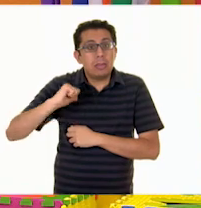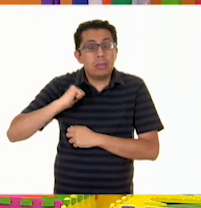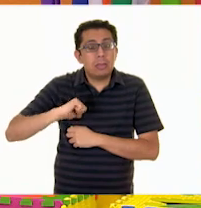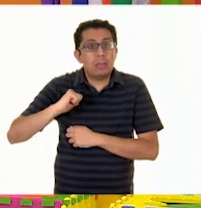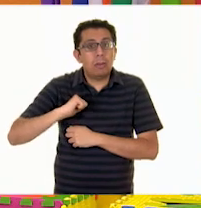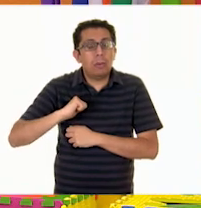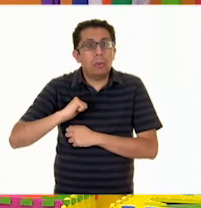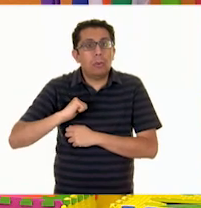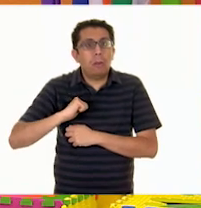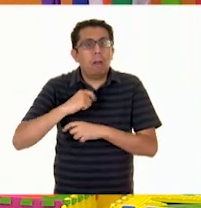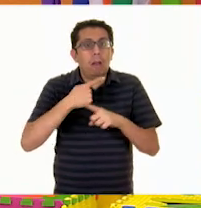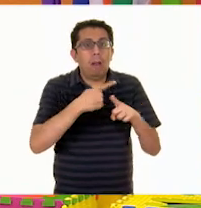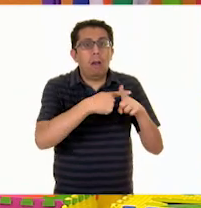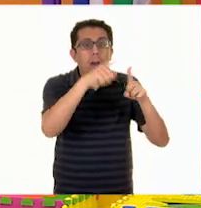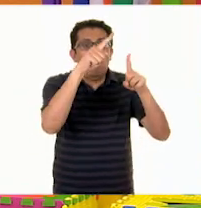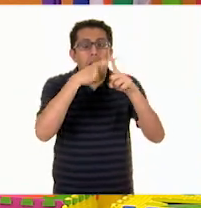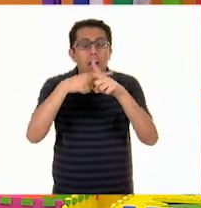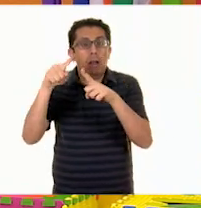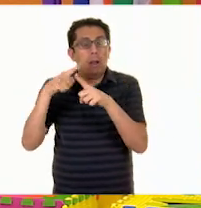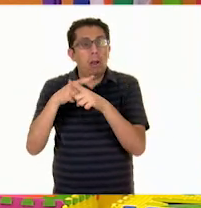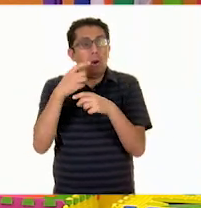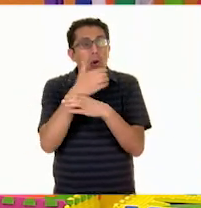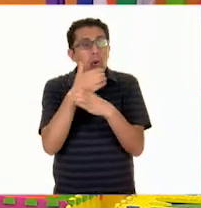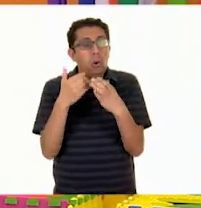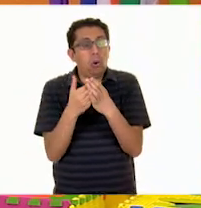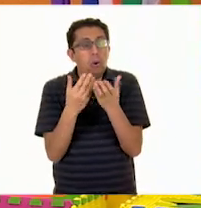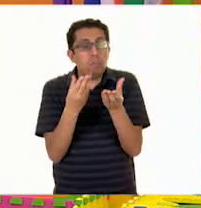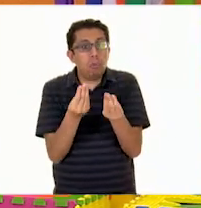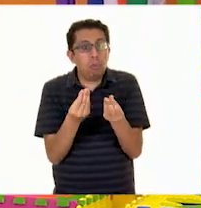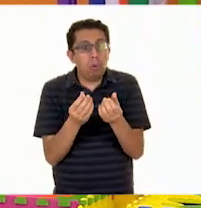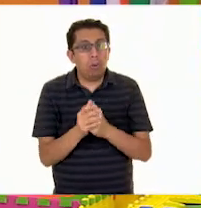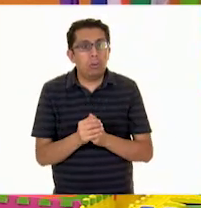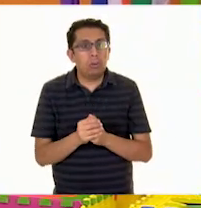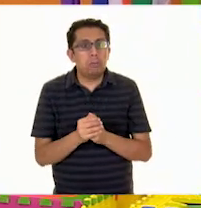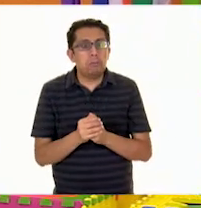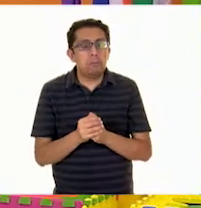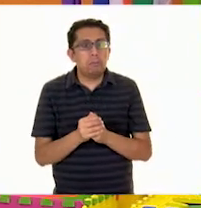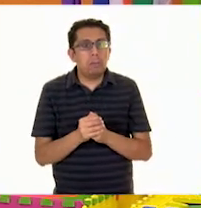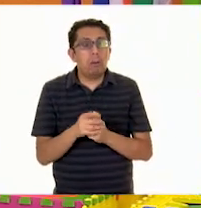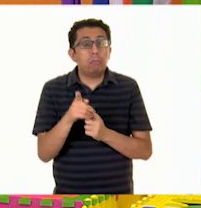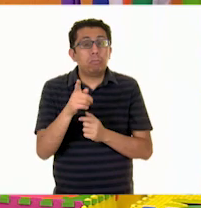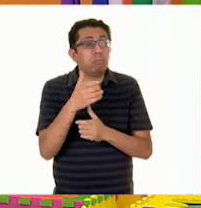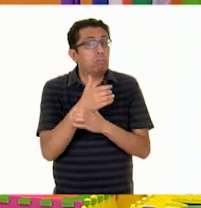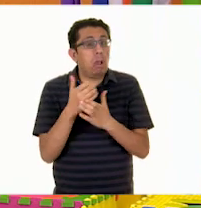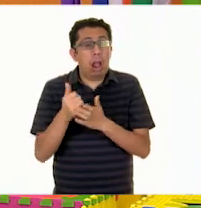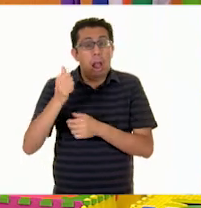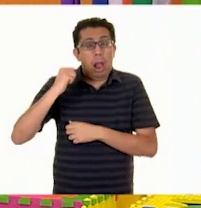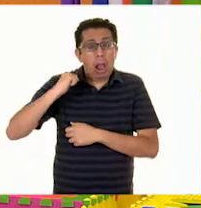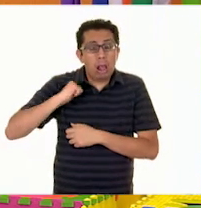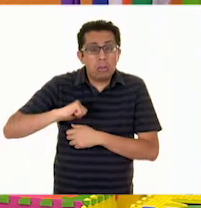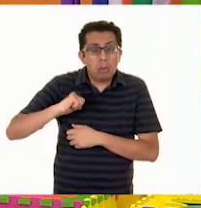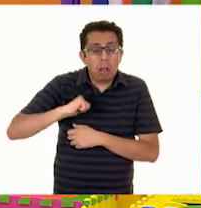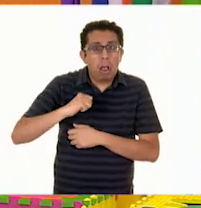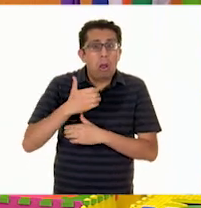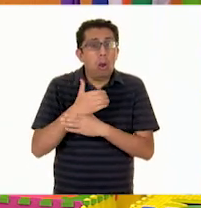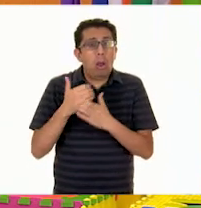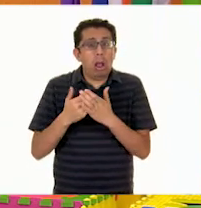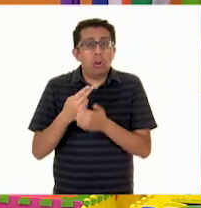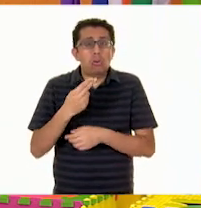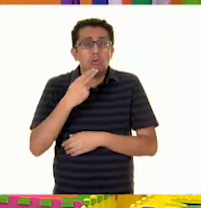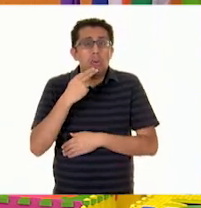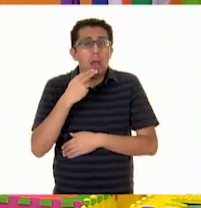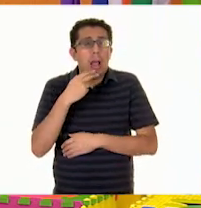¡Cuántas cosas! Colecciones tan antiguas, cosas usadas hace